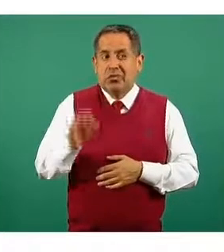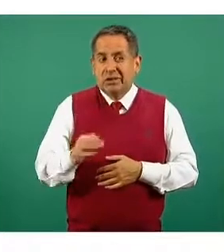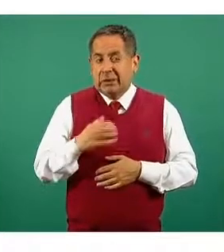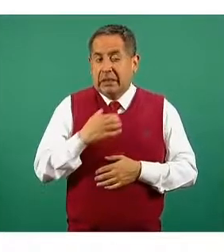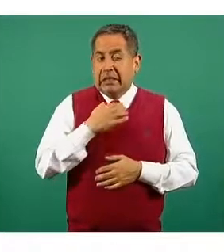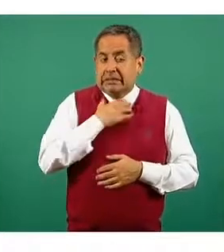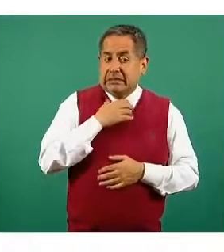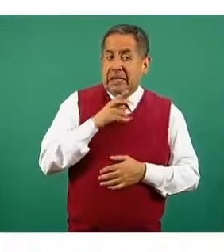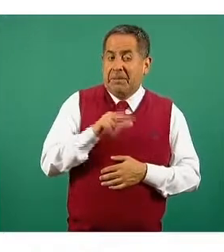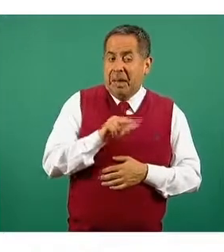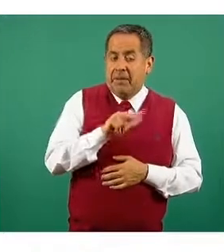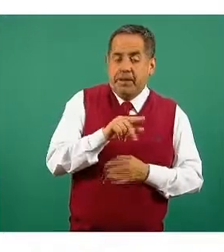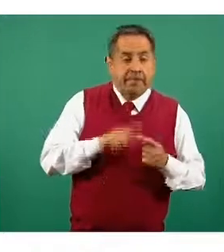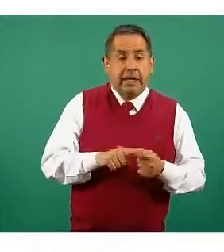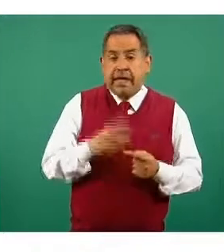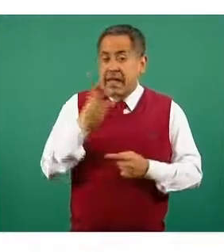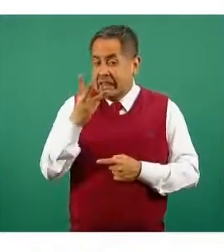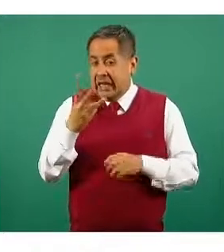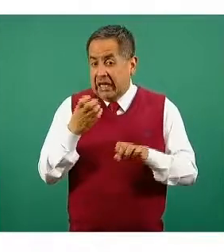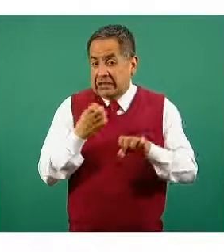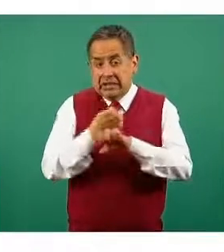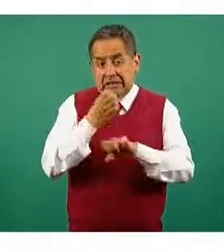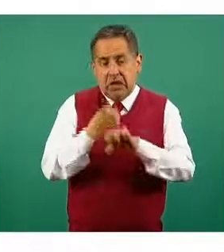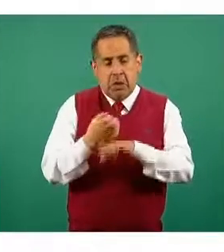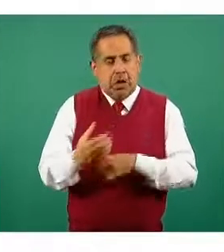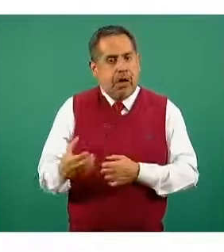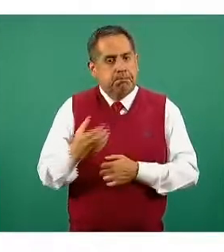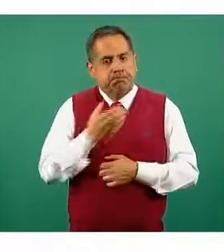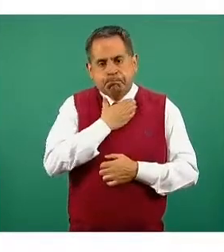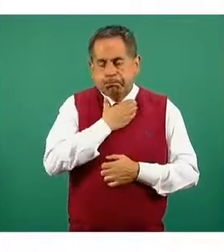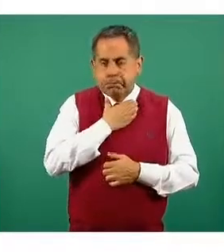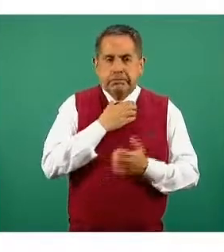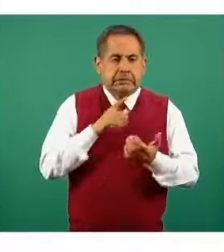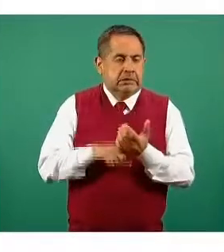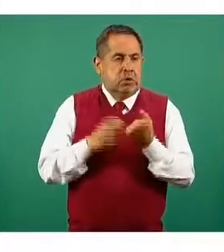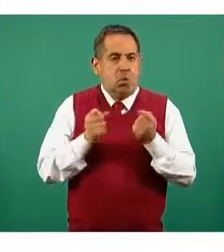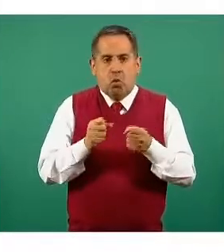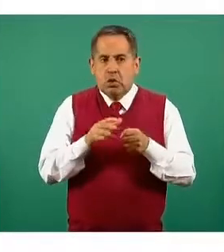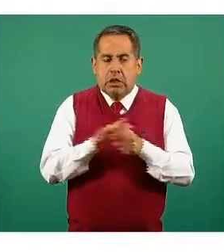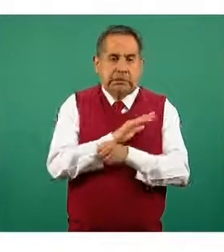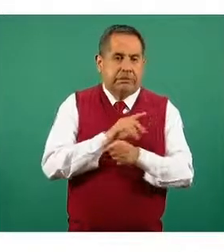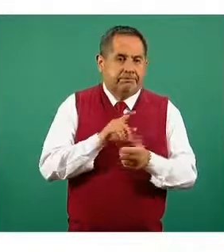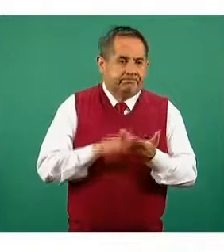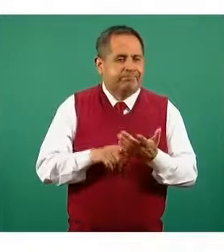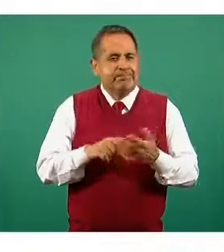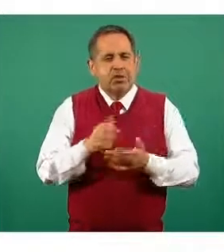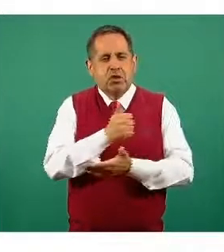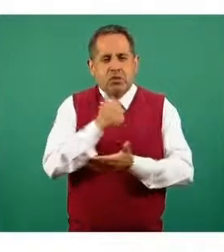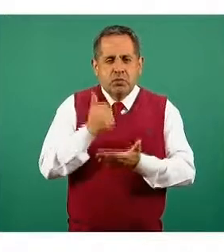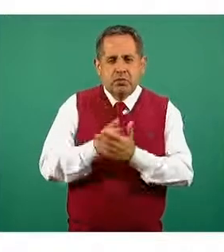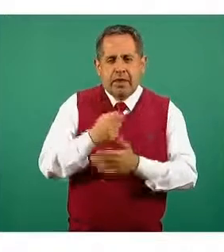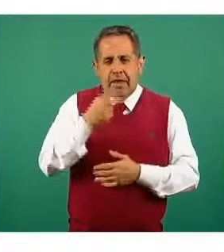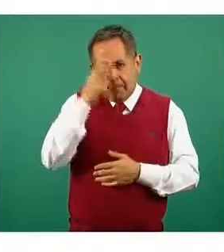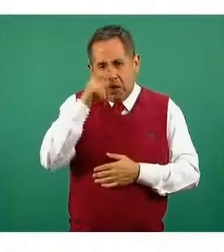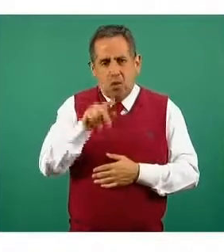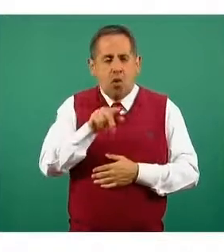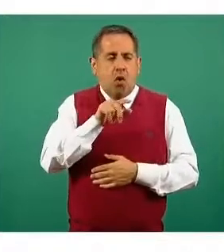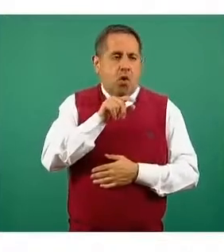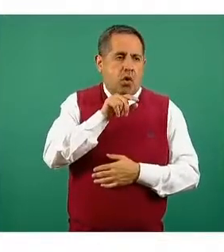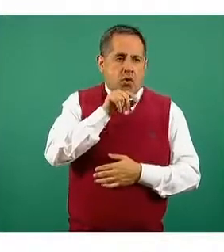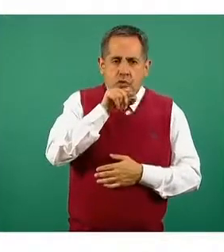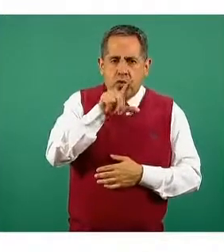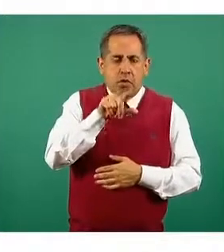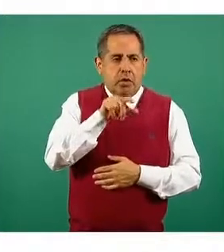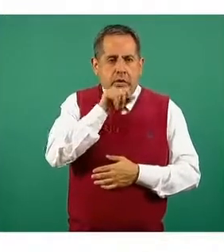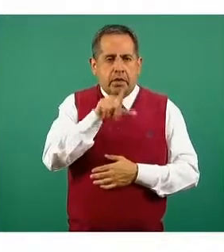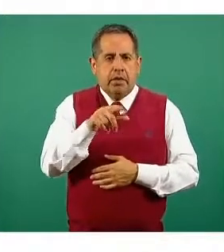y tres entidades, las cuales reconocemos también de últimas semanas, Ciudad de México, Nuevo León y Estado de México, que están